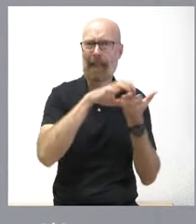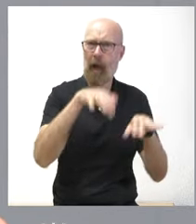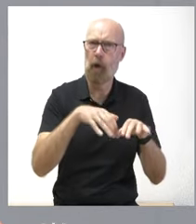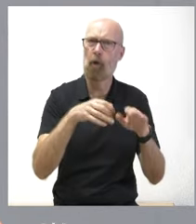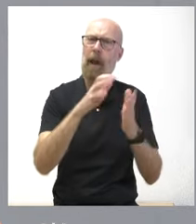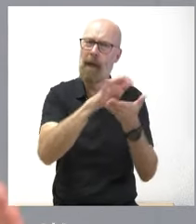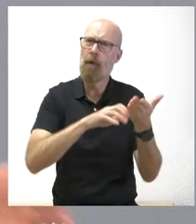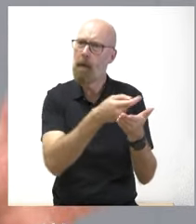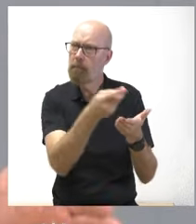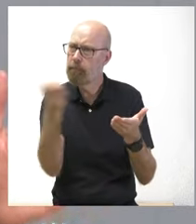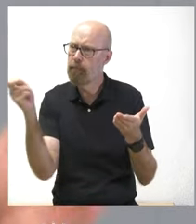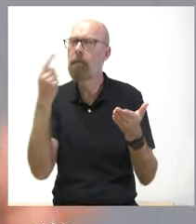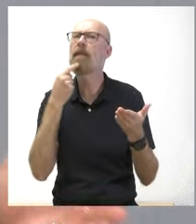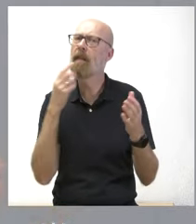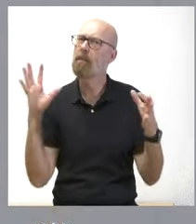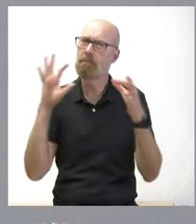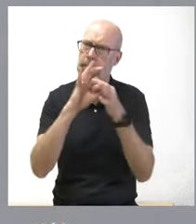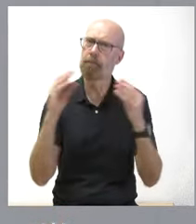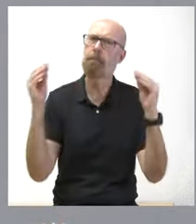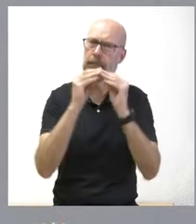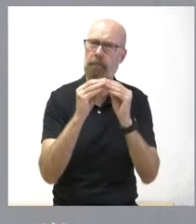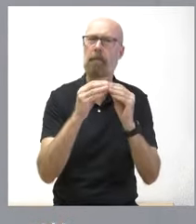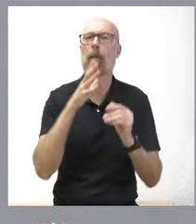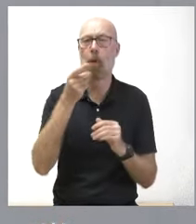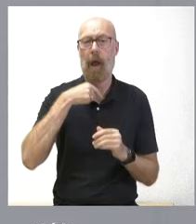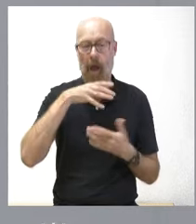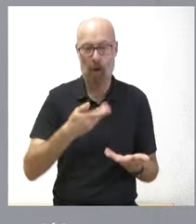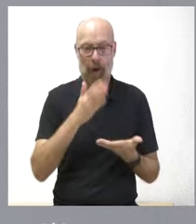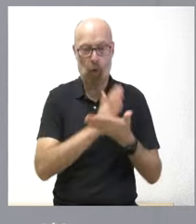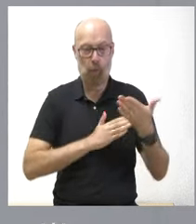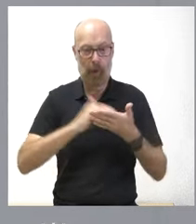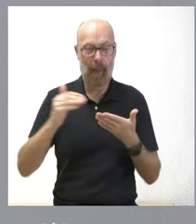como la comunidad autónoma que más porcentaje de su presupuesto destina a los servicios públicos.